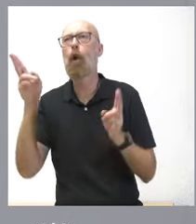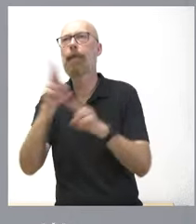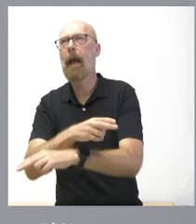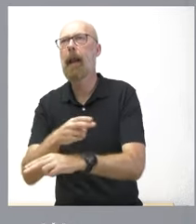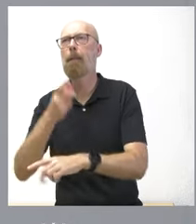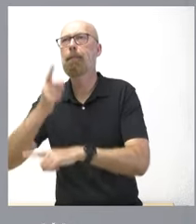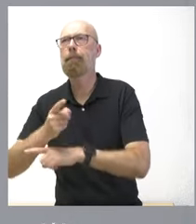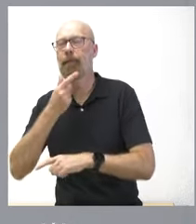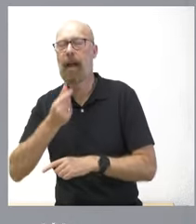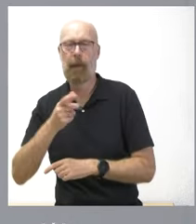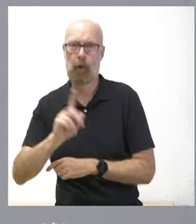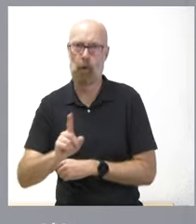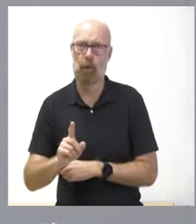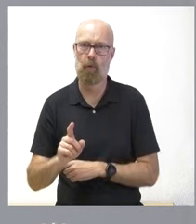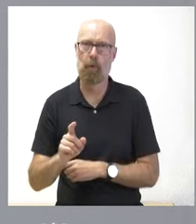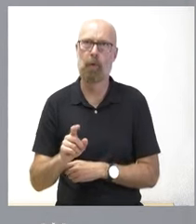Castilla y León si